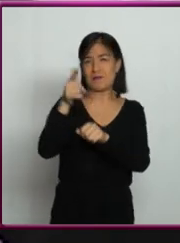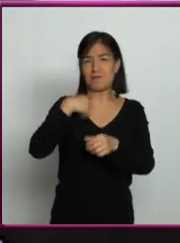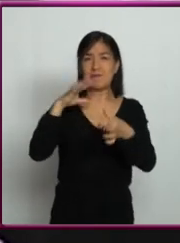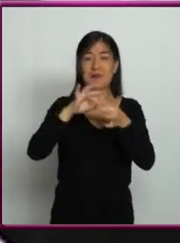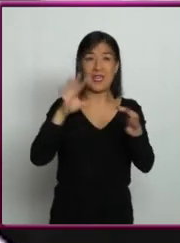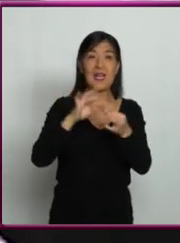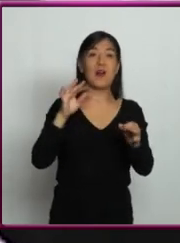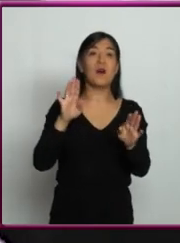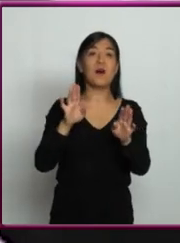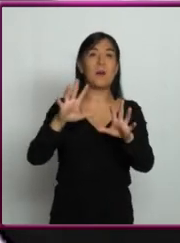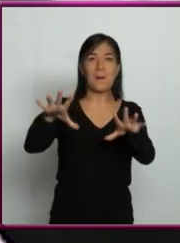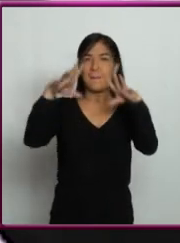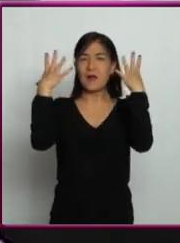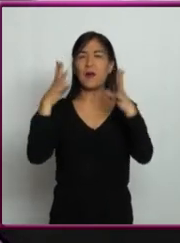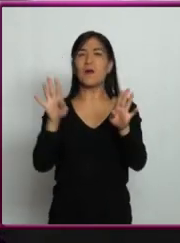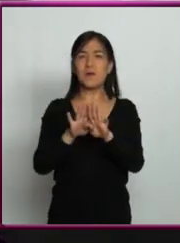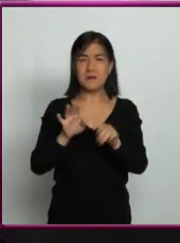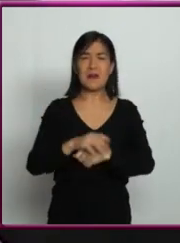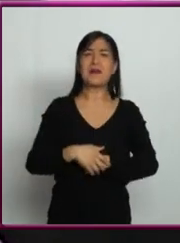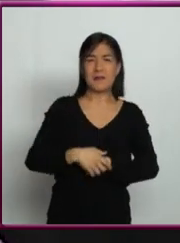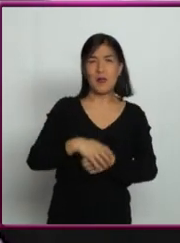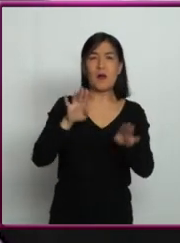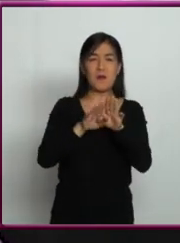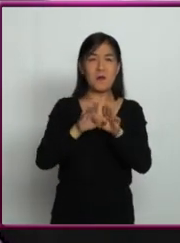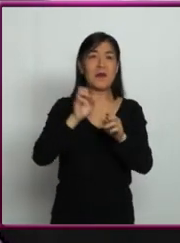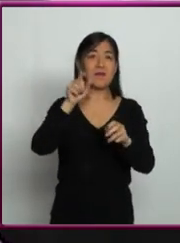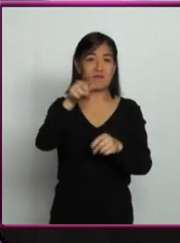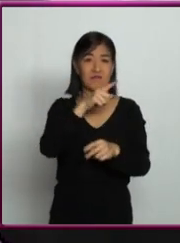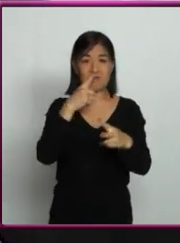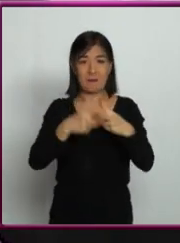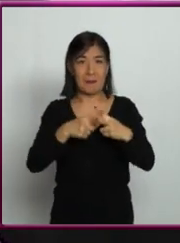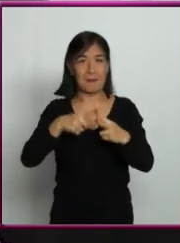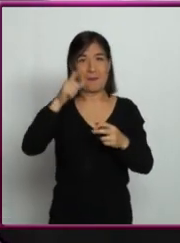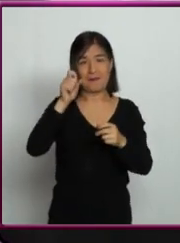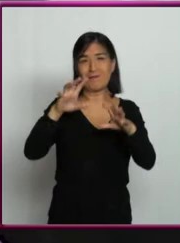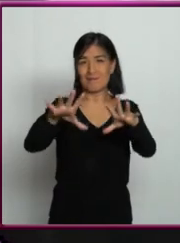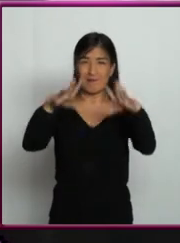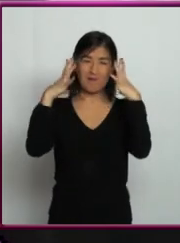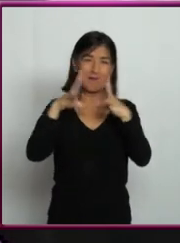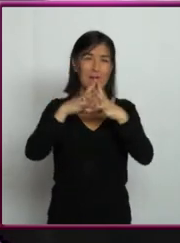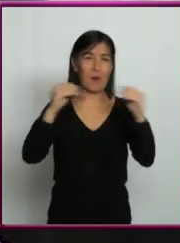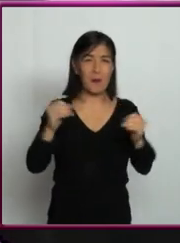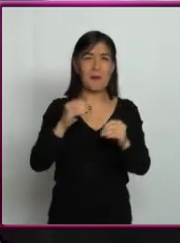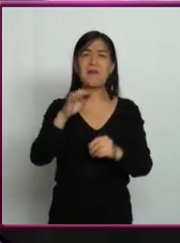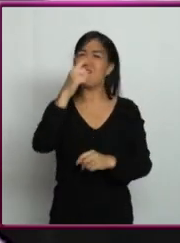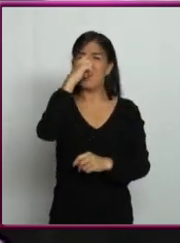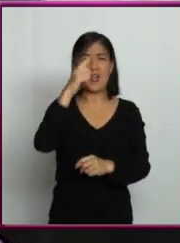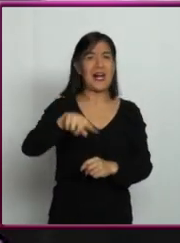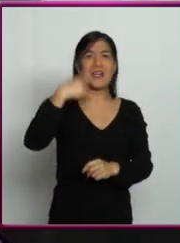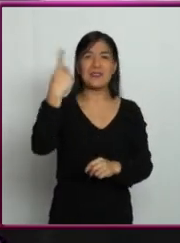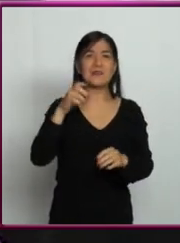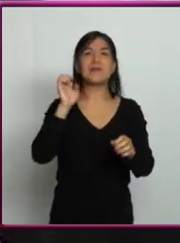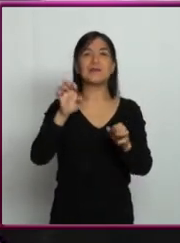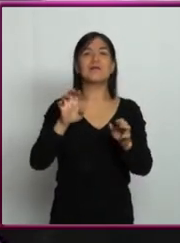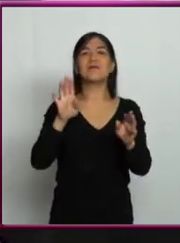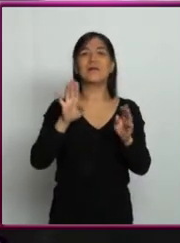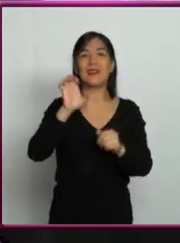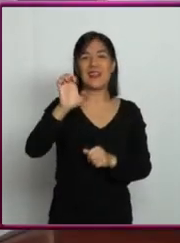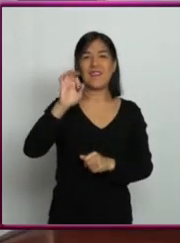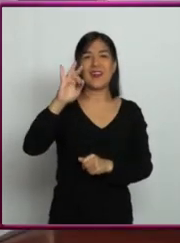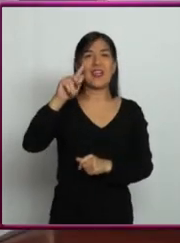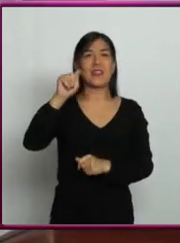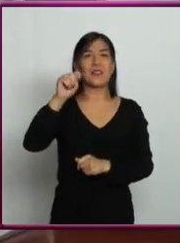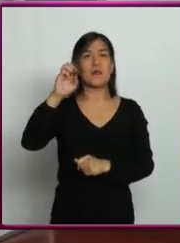sí. De hecho, medir la velocidad es muy fácil. Es mucho más fácil que cualquier otra cosa. Usamos el efecto Doppler.